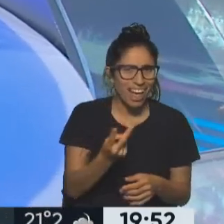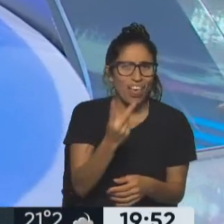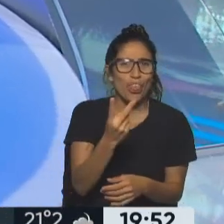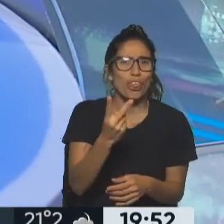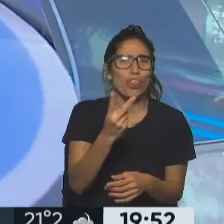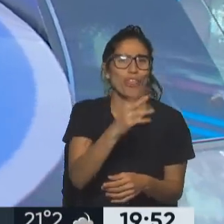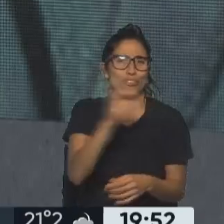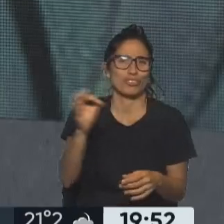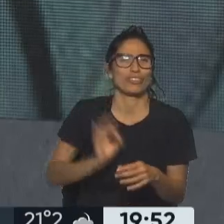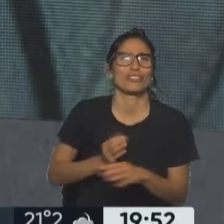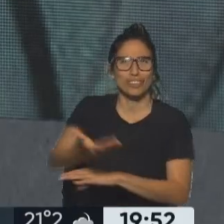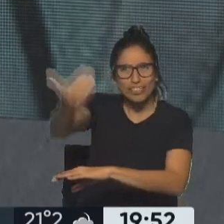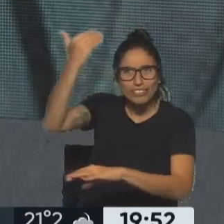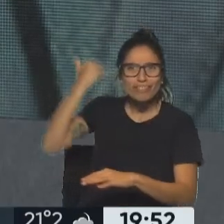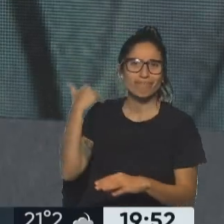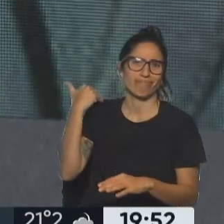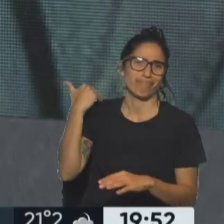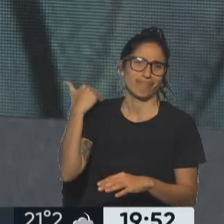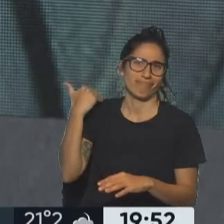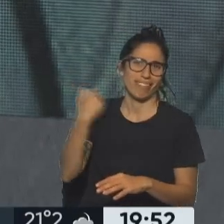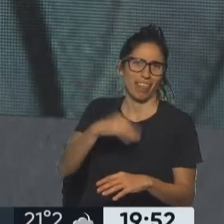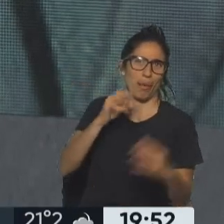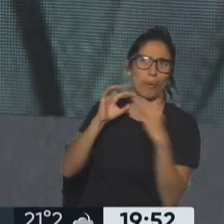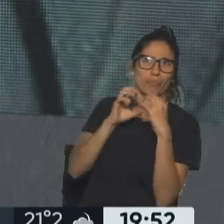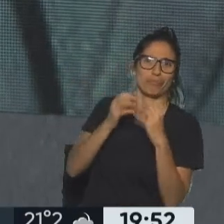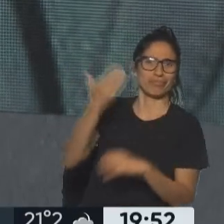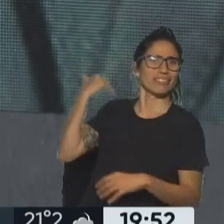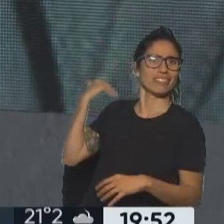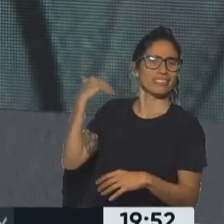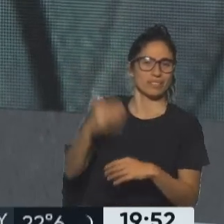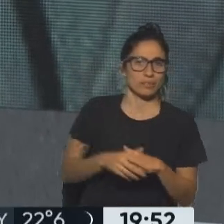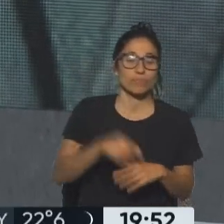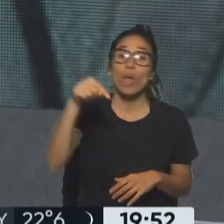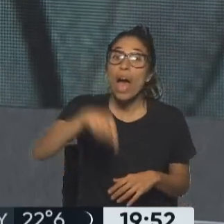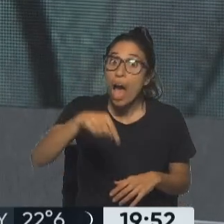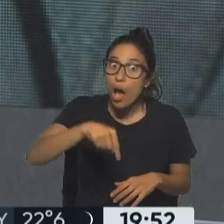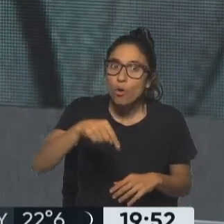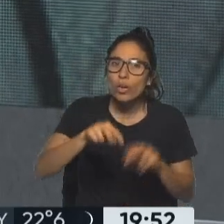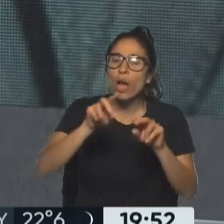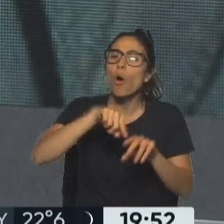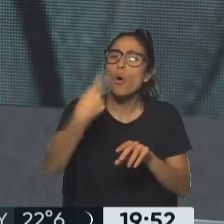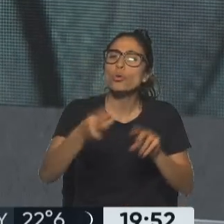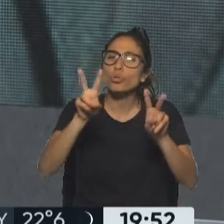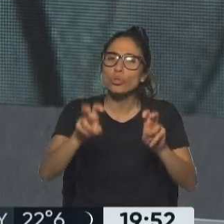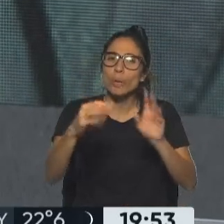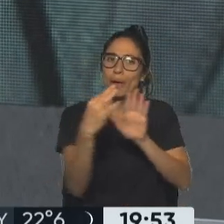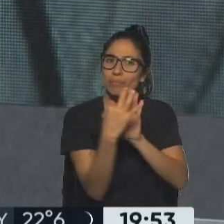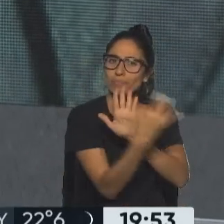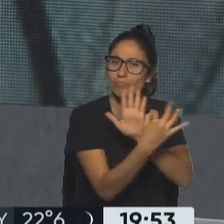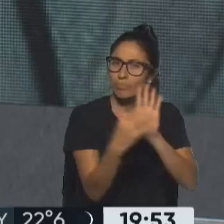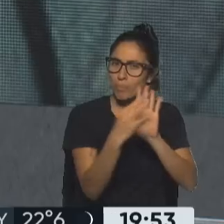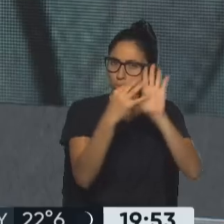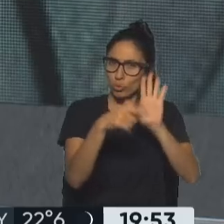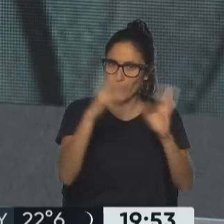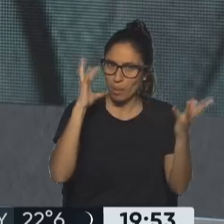preocupan es esta militancia permanente en contra de la ESI, que es la Ley de Educación Sexual Integral,